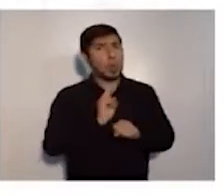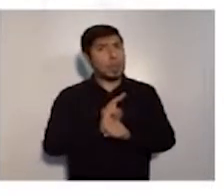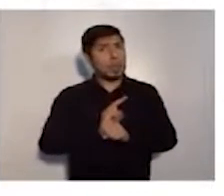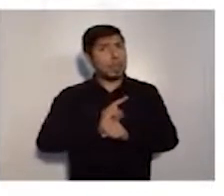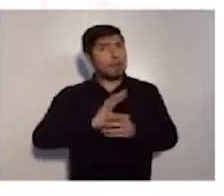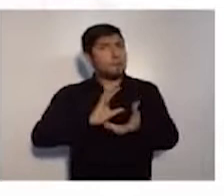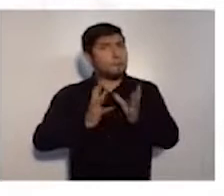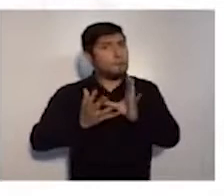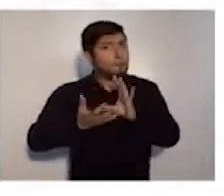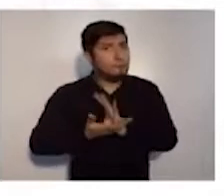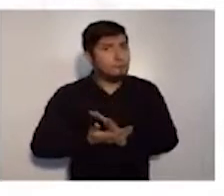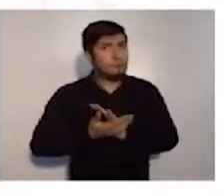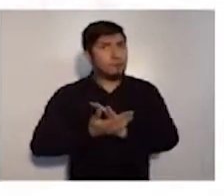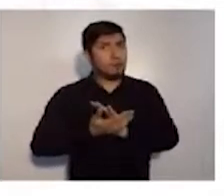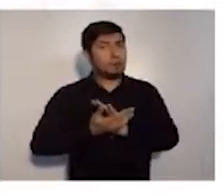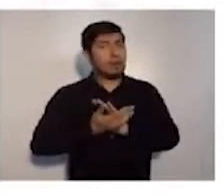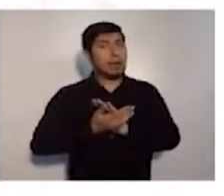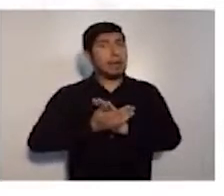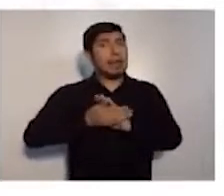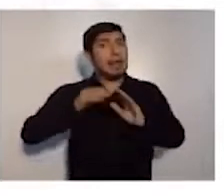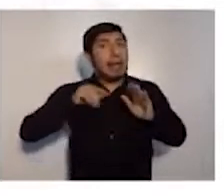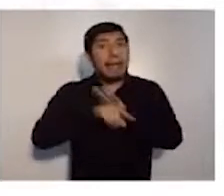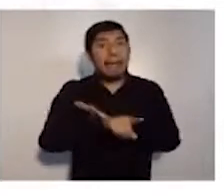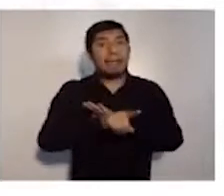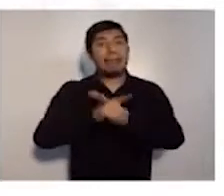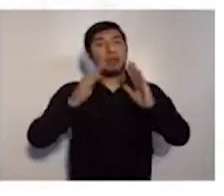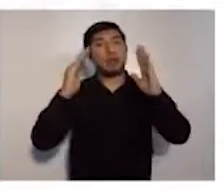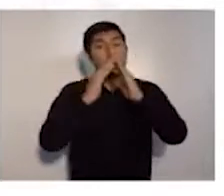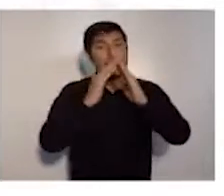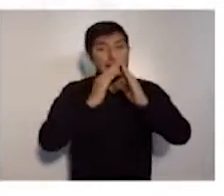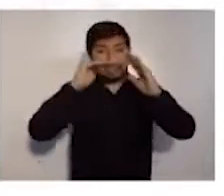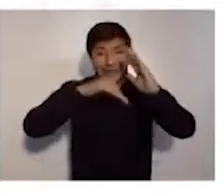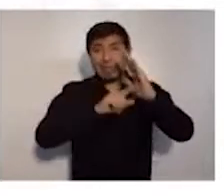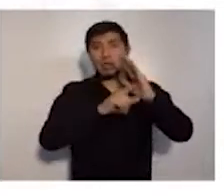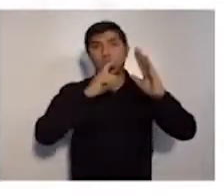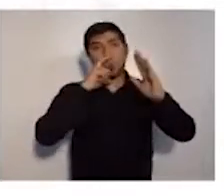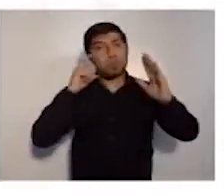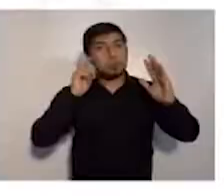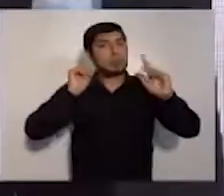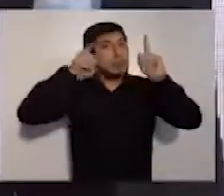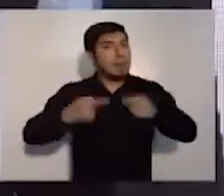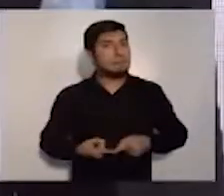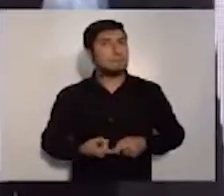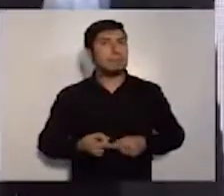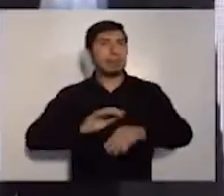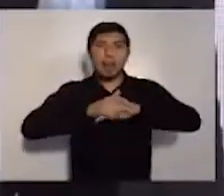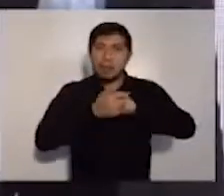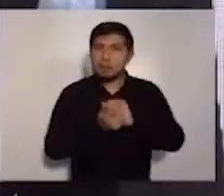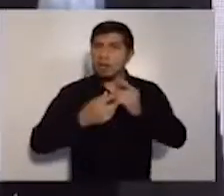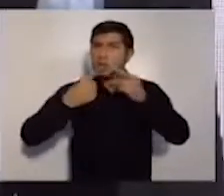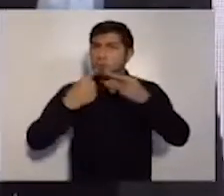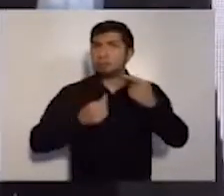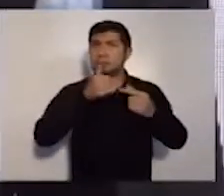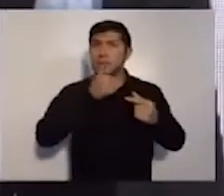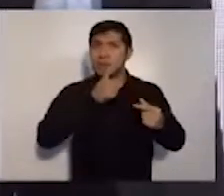domicilio, incluso dentro del domicilio usando el tapabocas. ¿Qué vamos a hacer ahora? Lo que explicó el